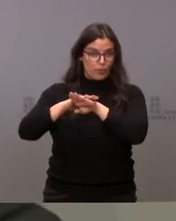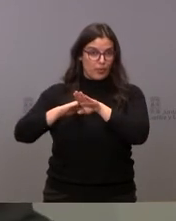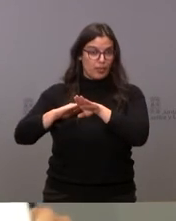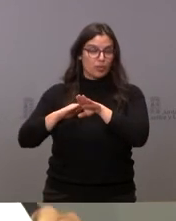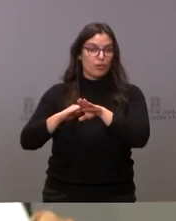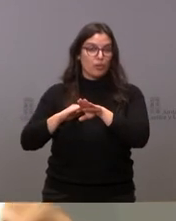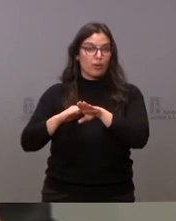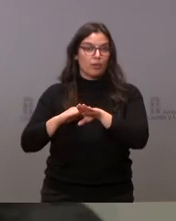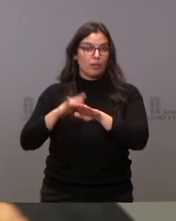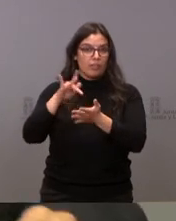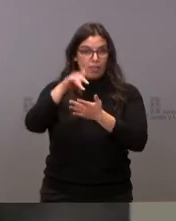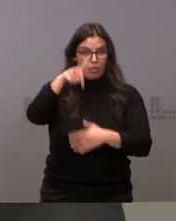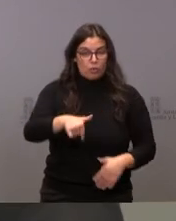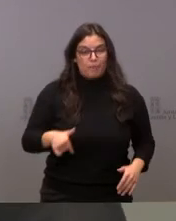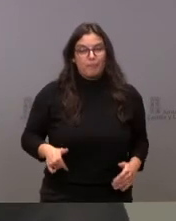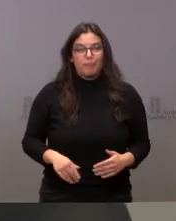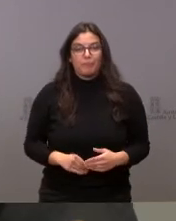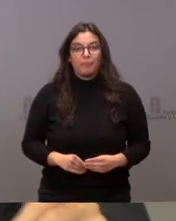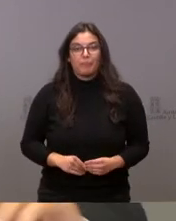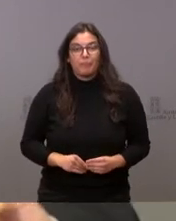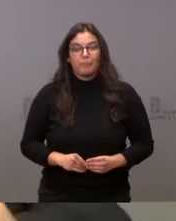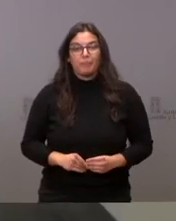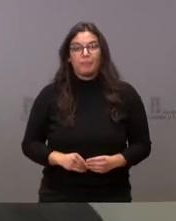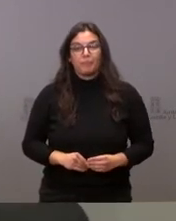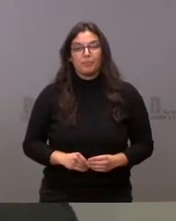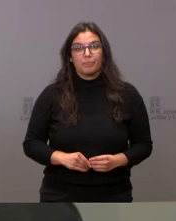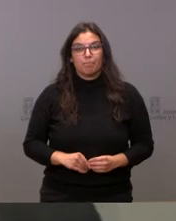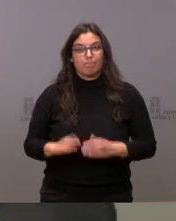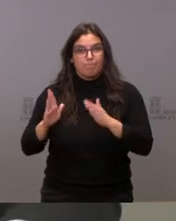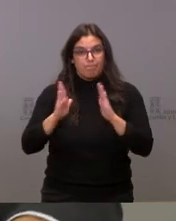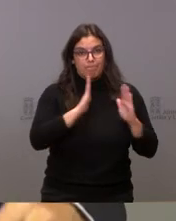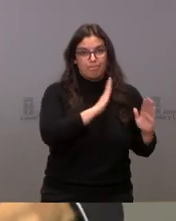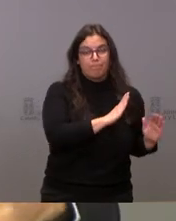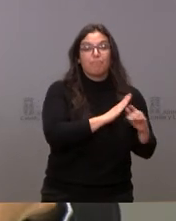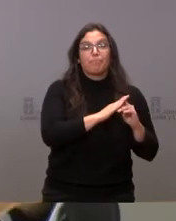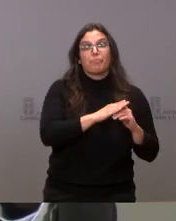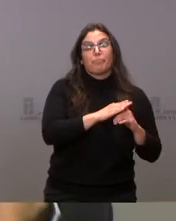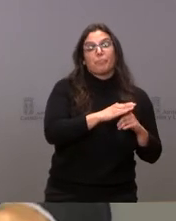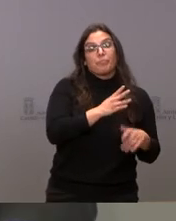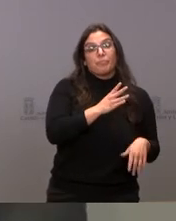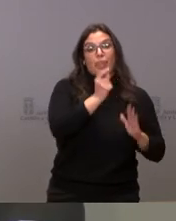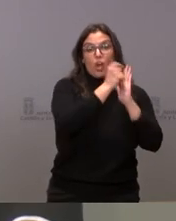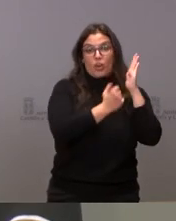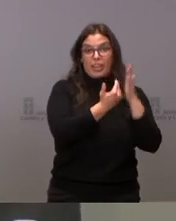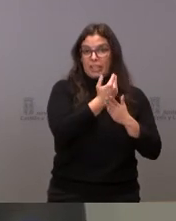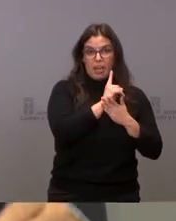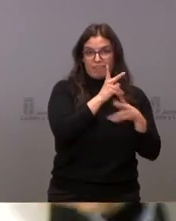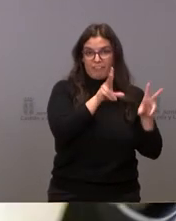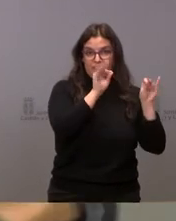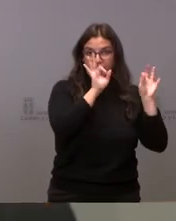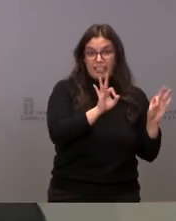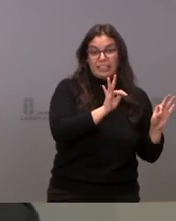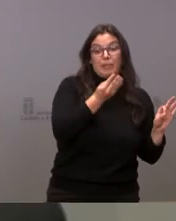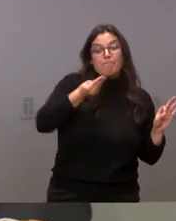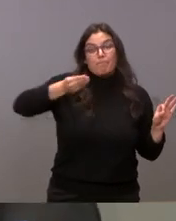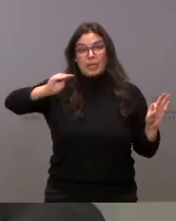día de hoy. Y fuera del orden del día, si